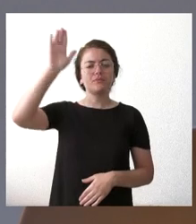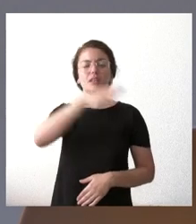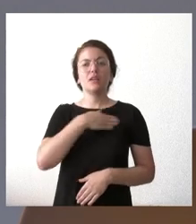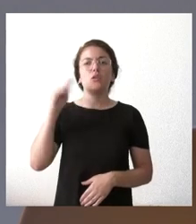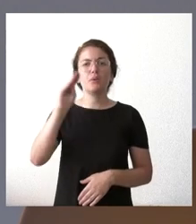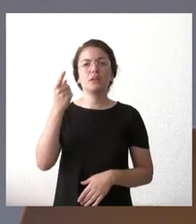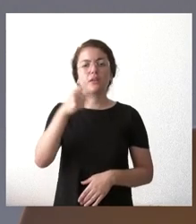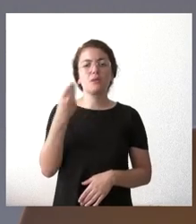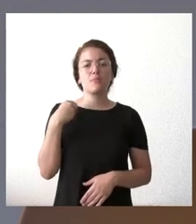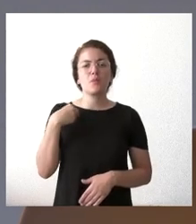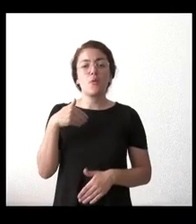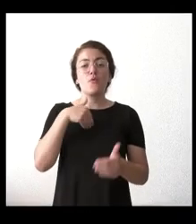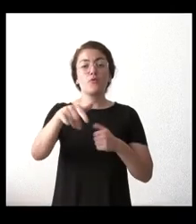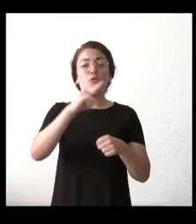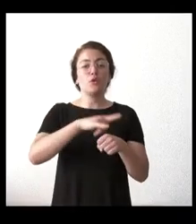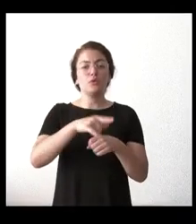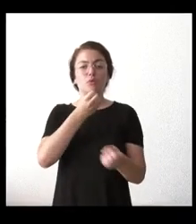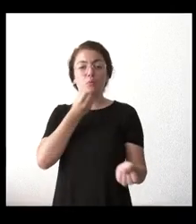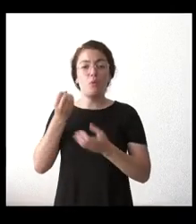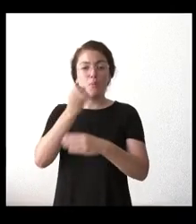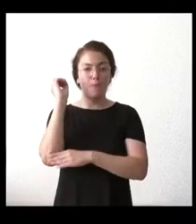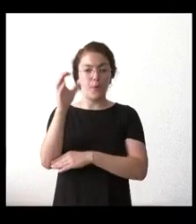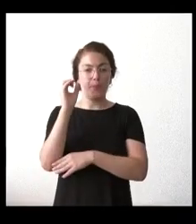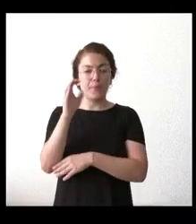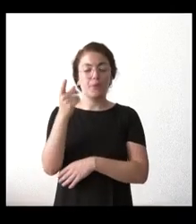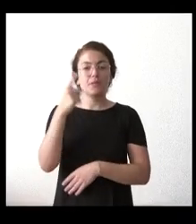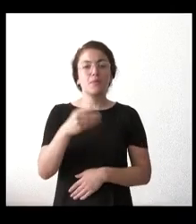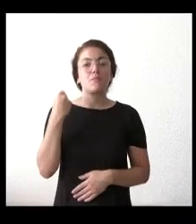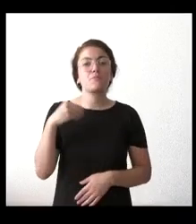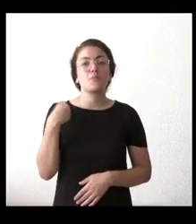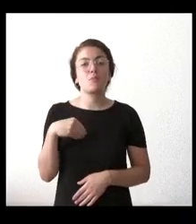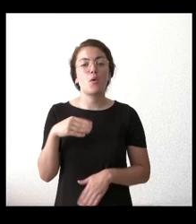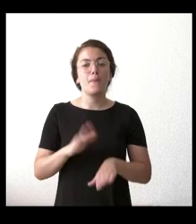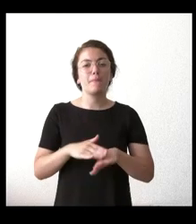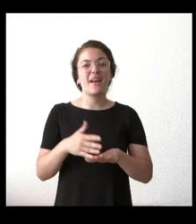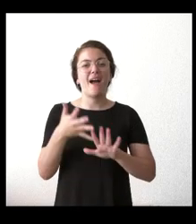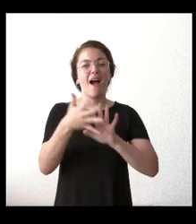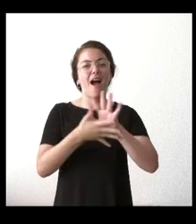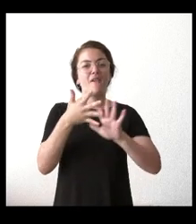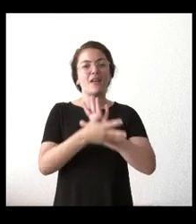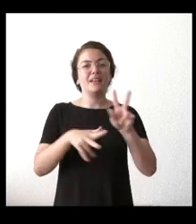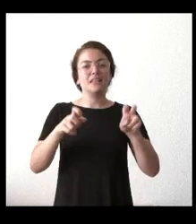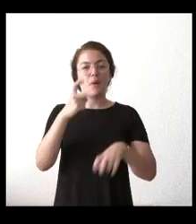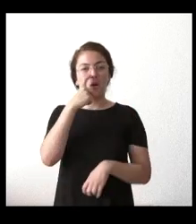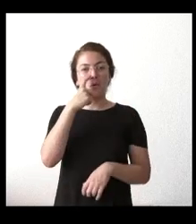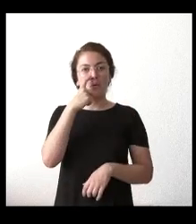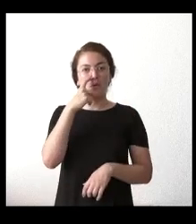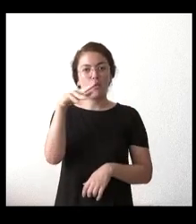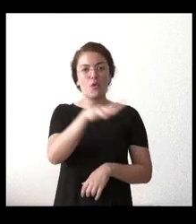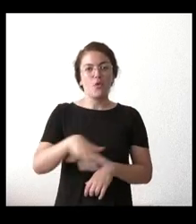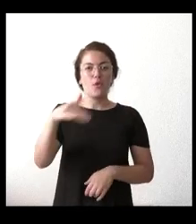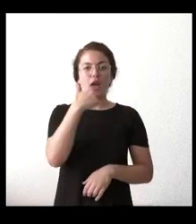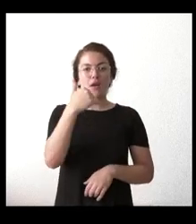comparecencia el próximo lunes y sobre, creo que la comparecencia es para hablar de lo ocurrido en junio en la Sierra de la Culebra, de ese primer